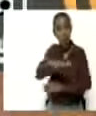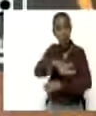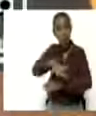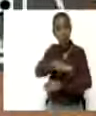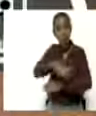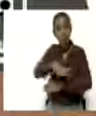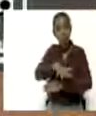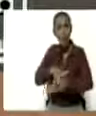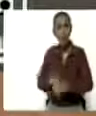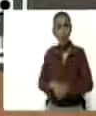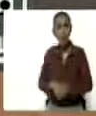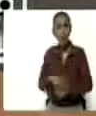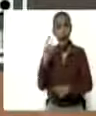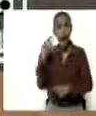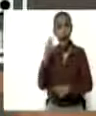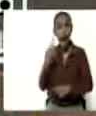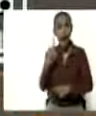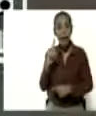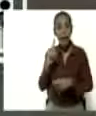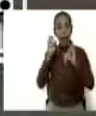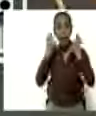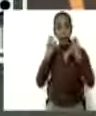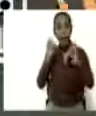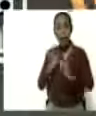los casos de la pandemia.